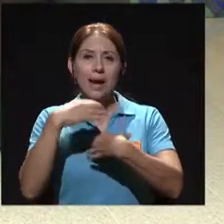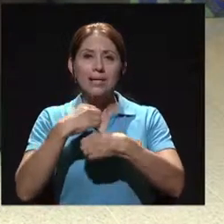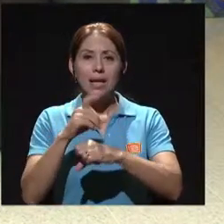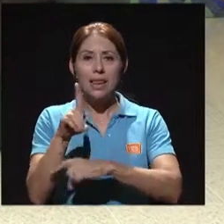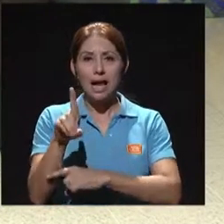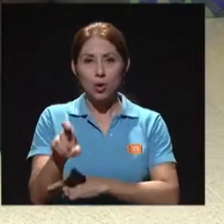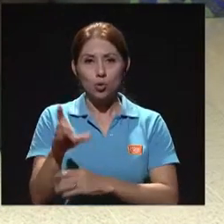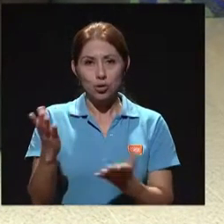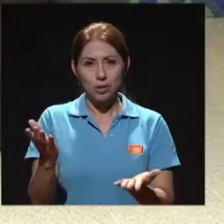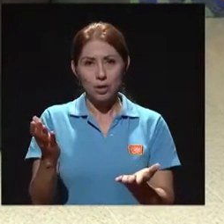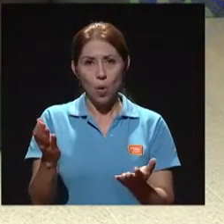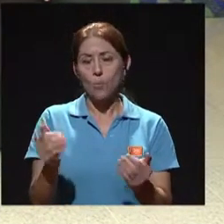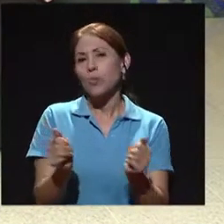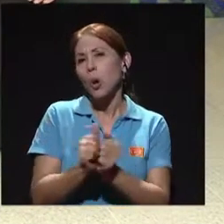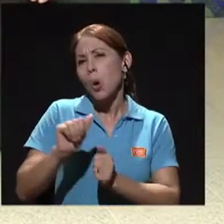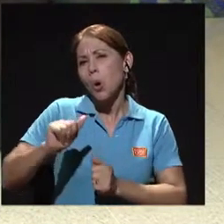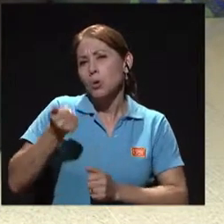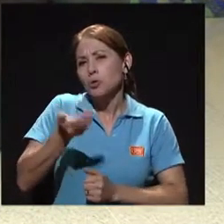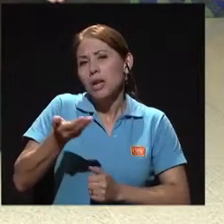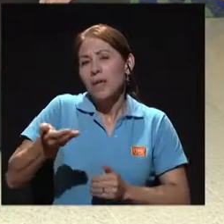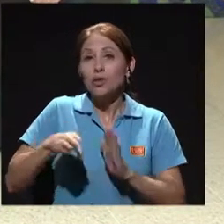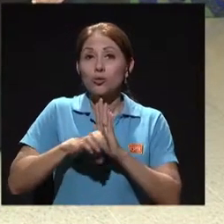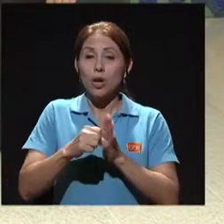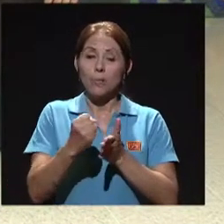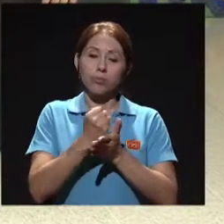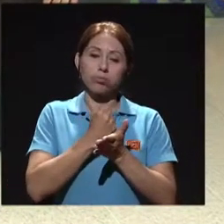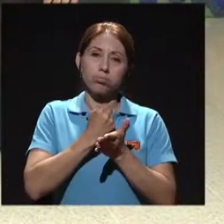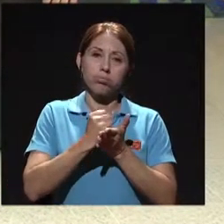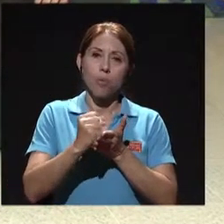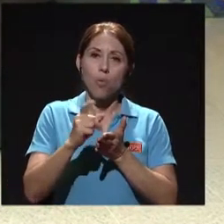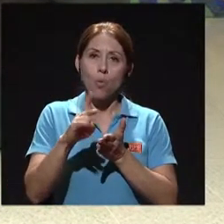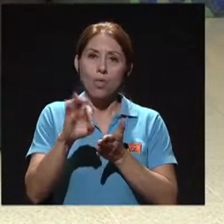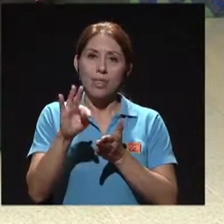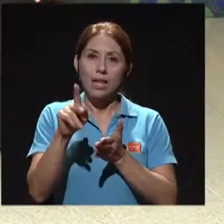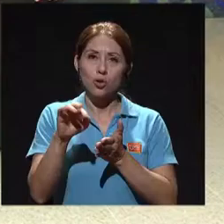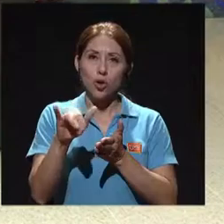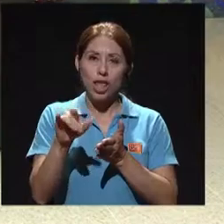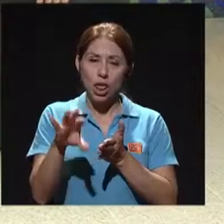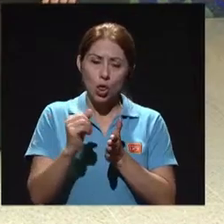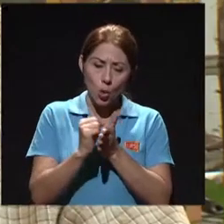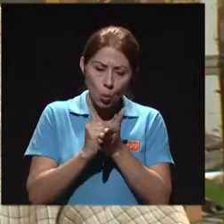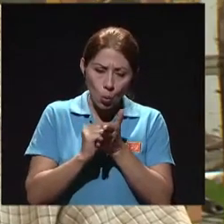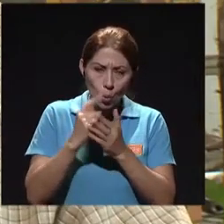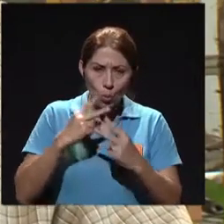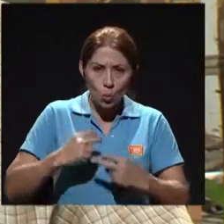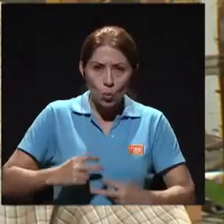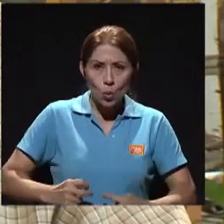elementos, como el razonido, la parte clínica que ellos examinan, etc.